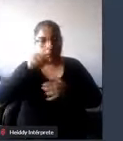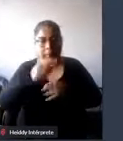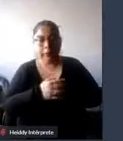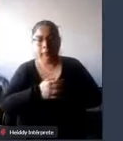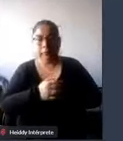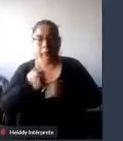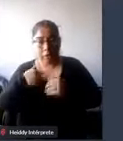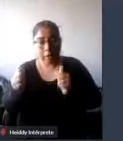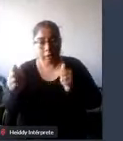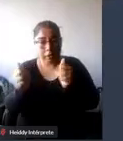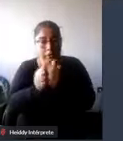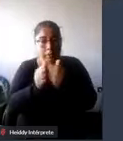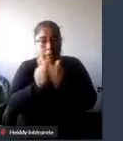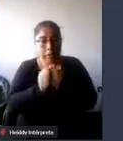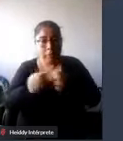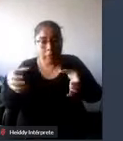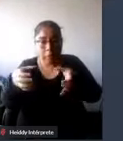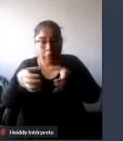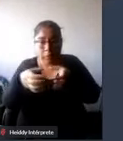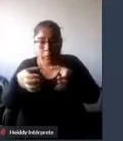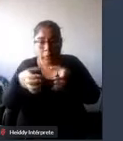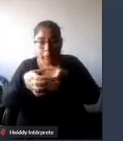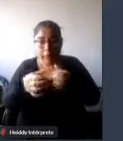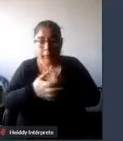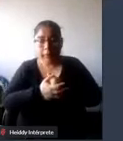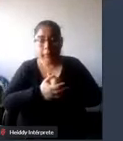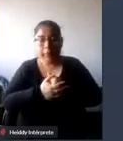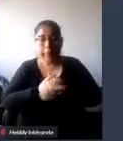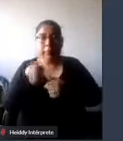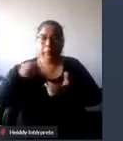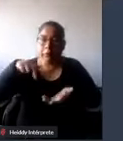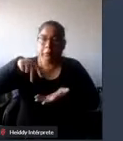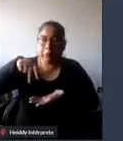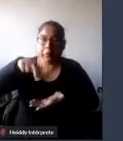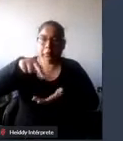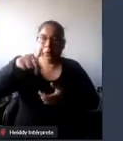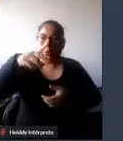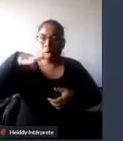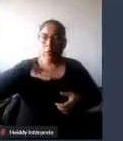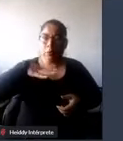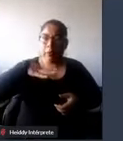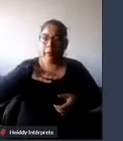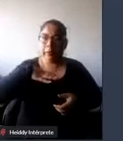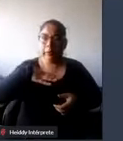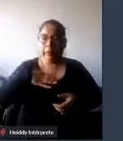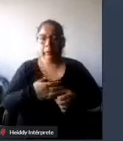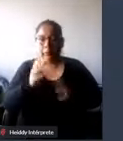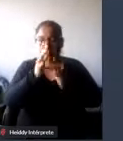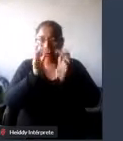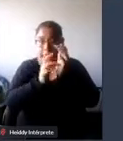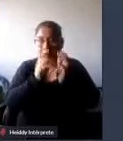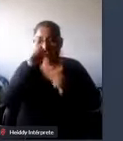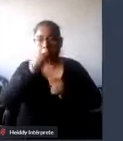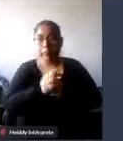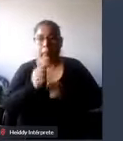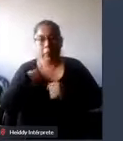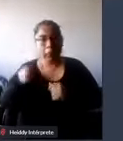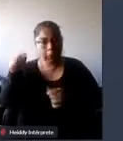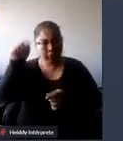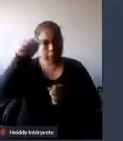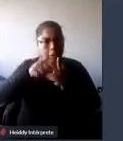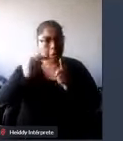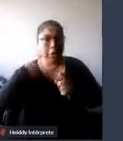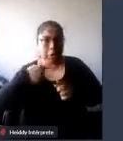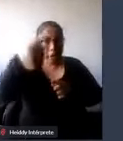acompañado por un grupo de los runners que hacen una caminata los días Jueves Santos y llegué ida vuelta.